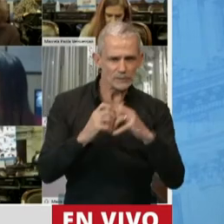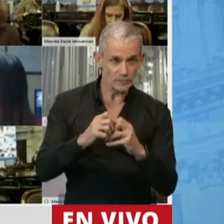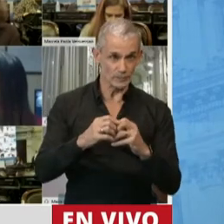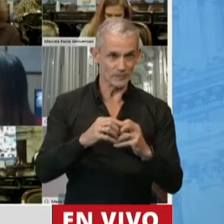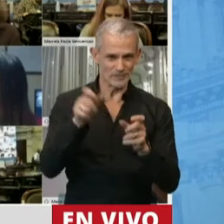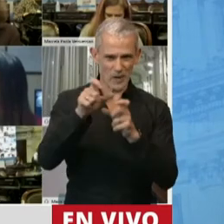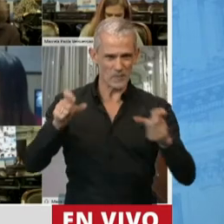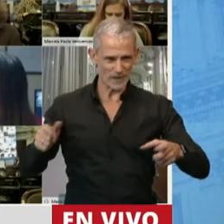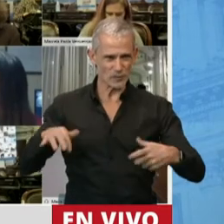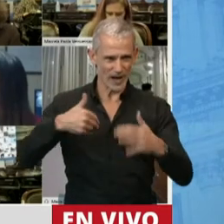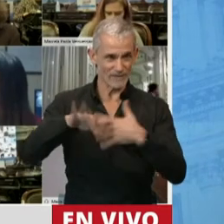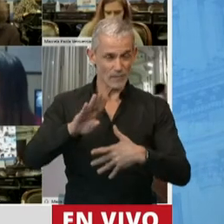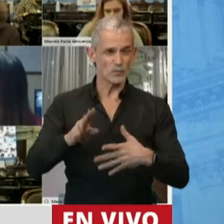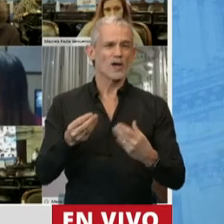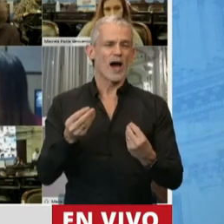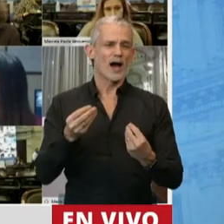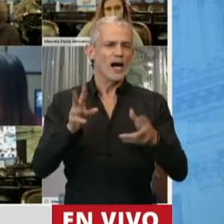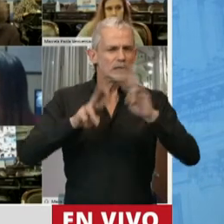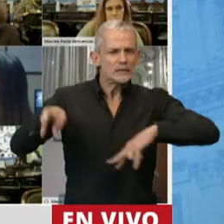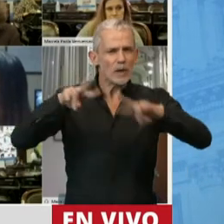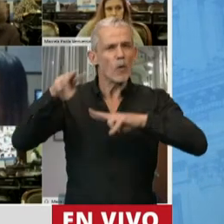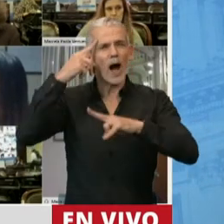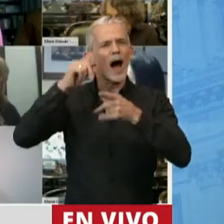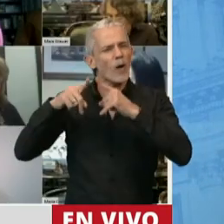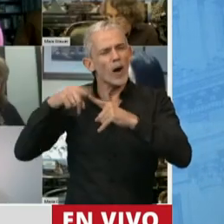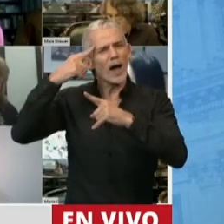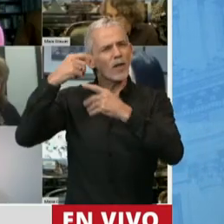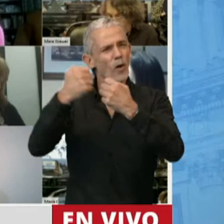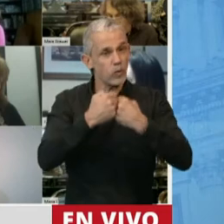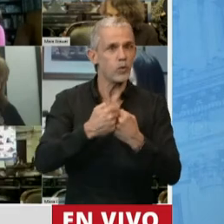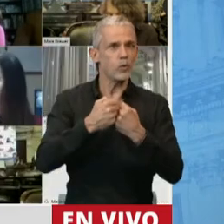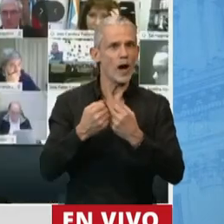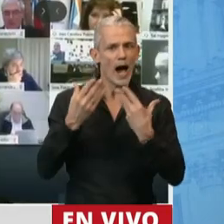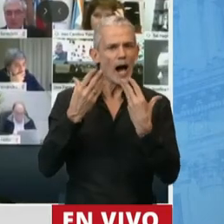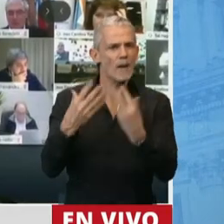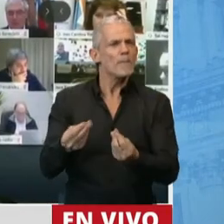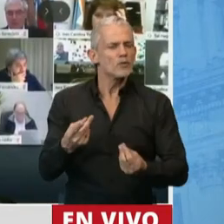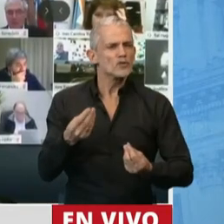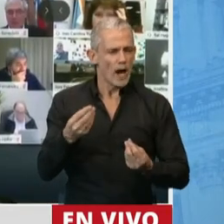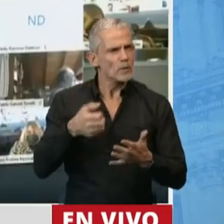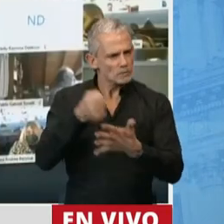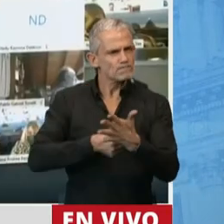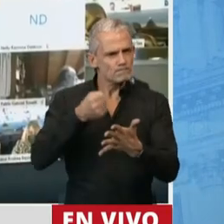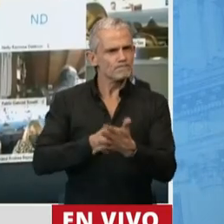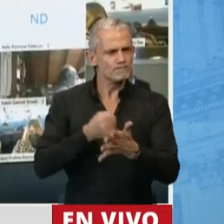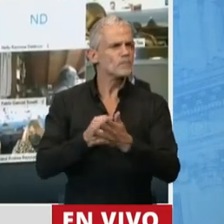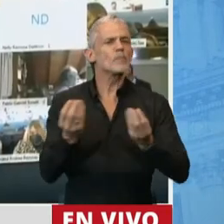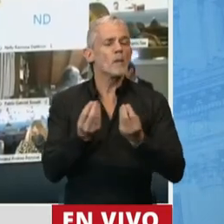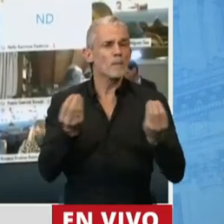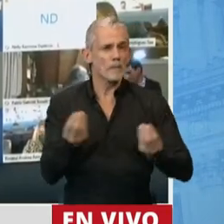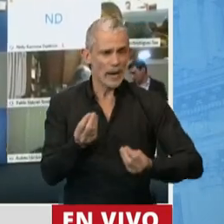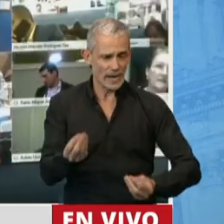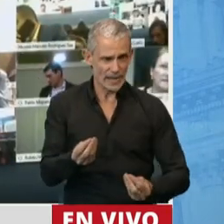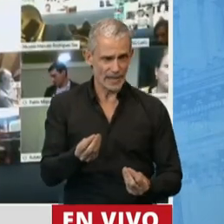que vamos buscando el consenso, apoyamos y bregamos para que